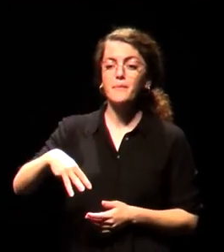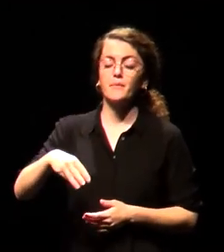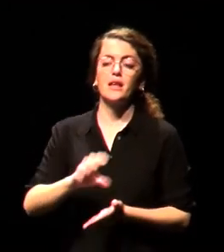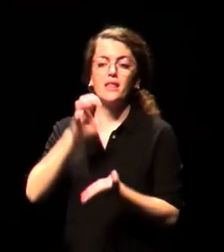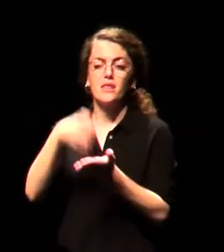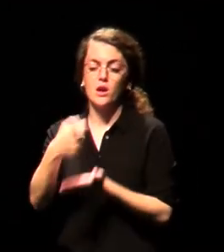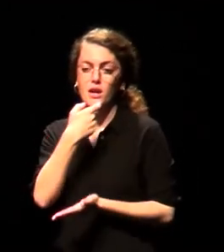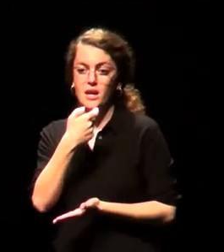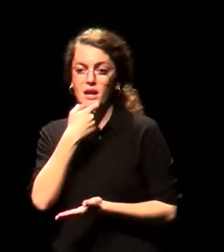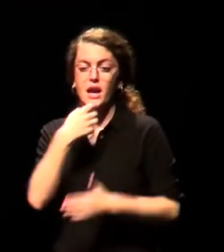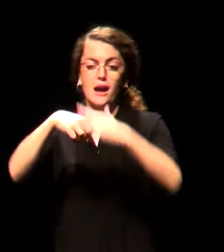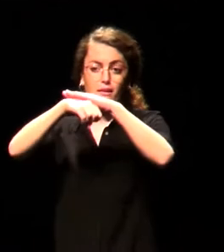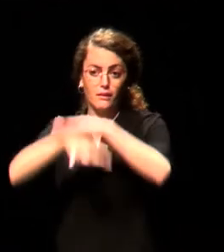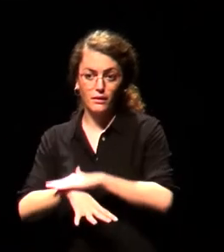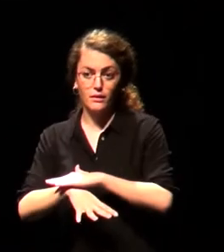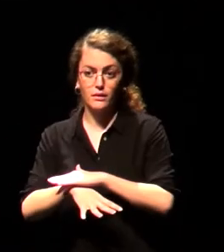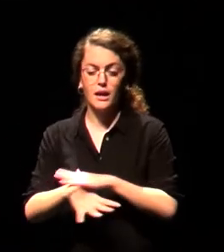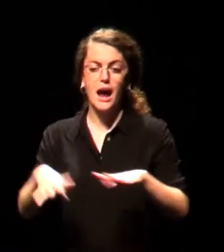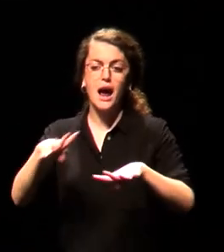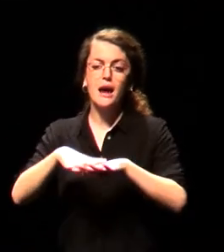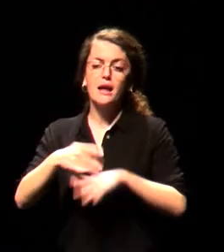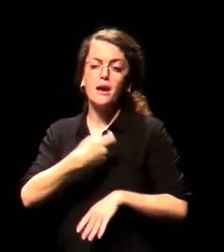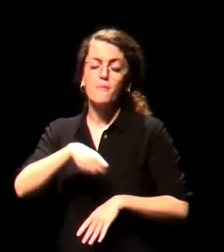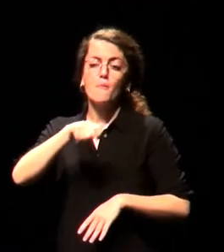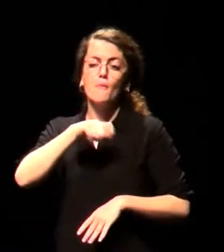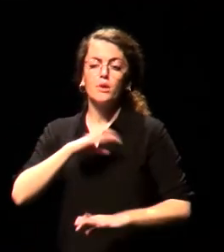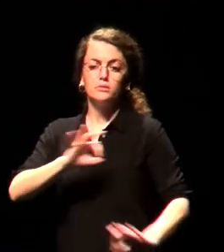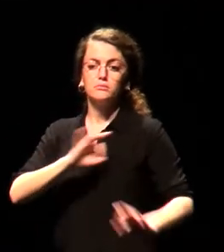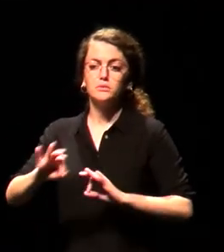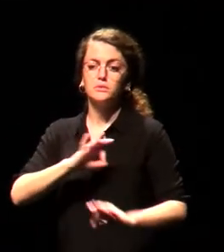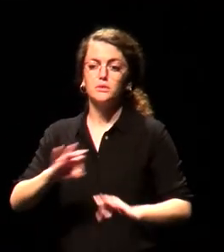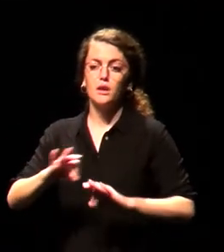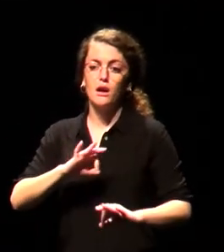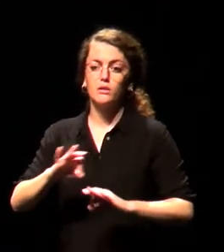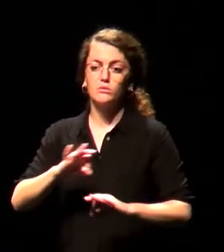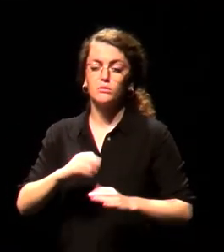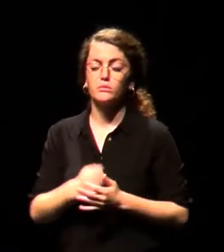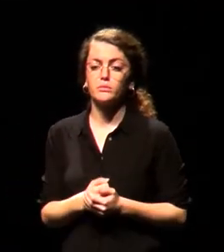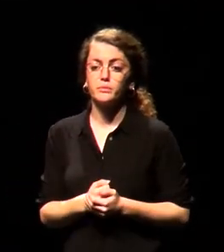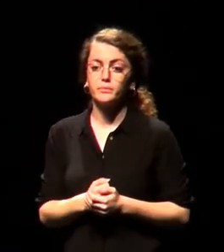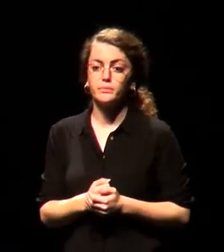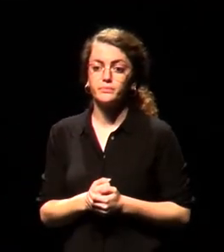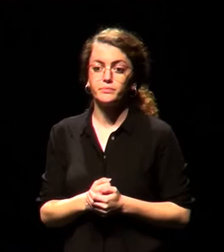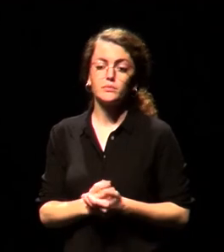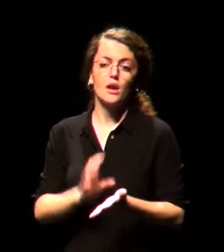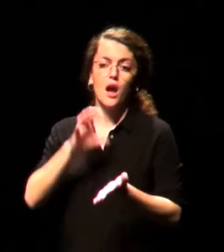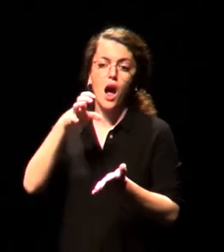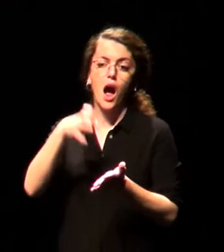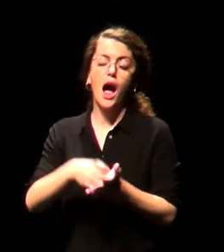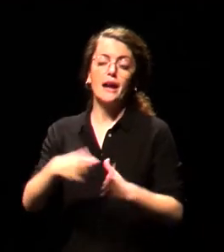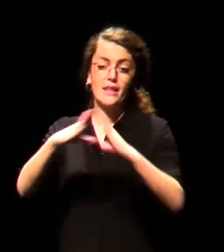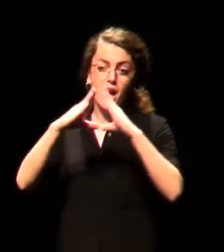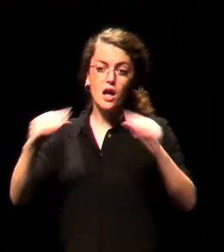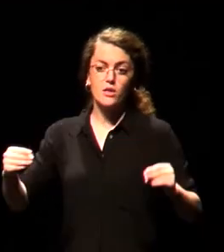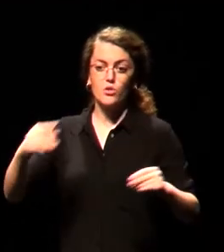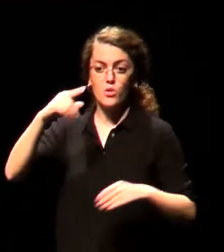Casa Encendida, la Red Española de Teatros, Auditorios, Circuitos y Festivales de Titularidad Pública, la Agencia Andaluza de Instituciones Culturales